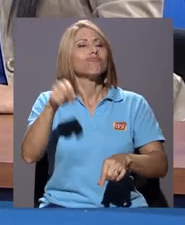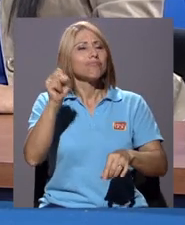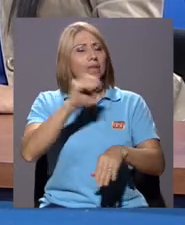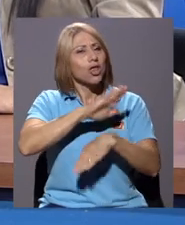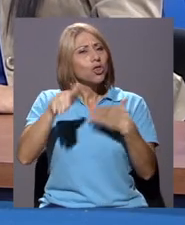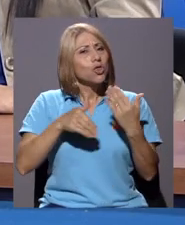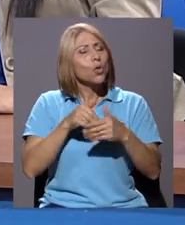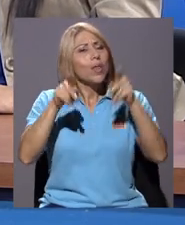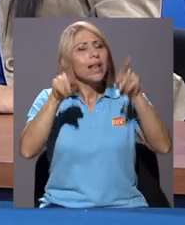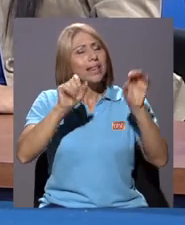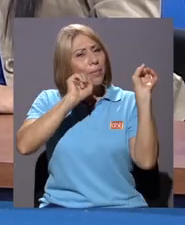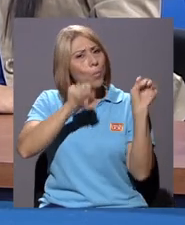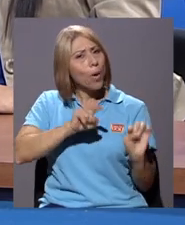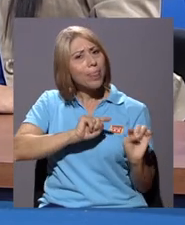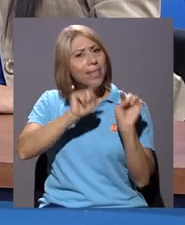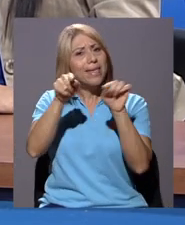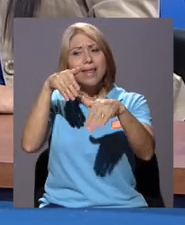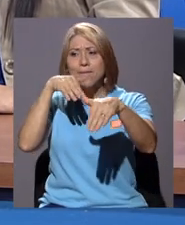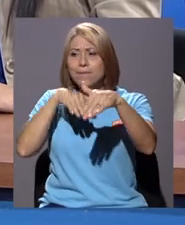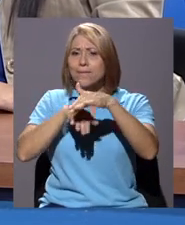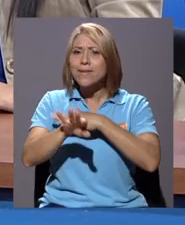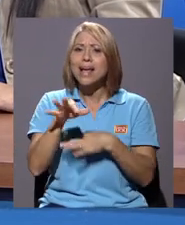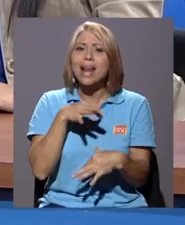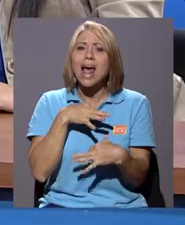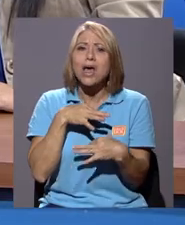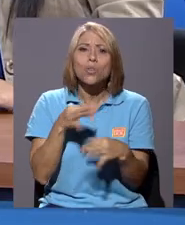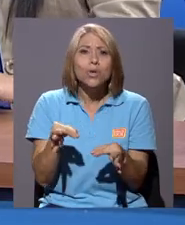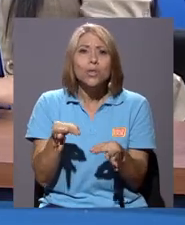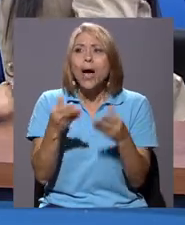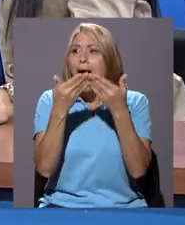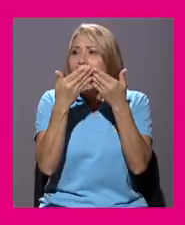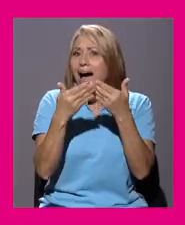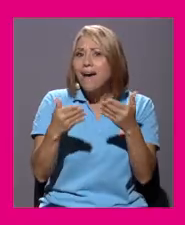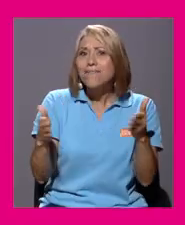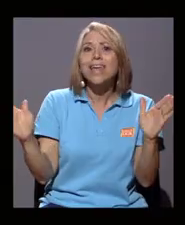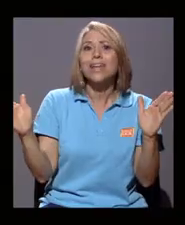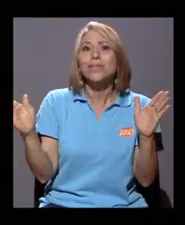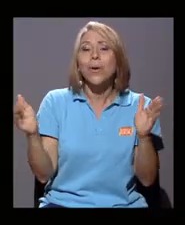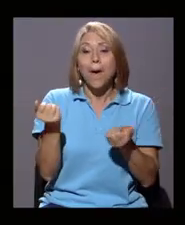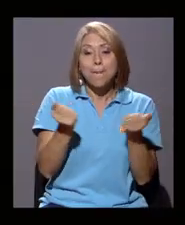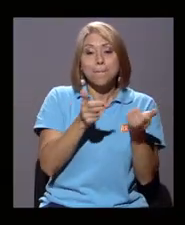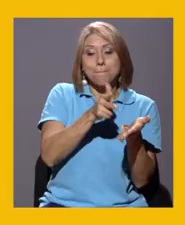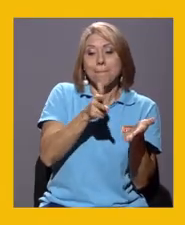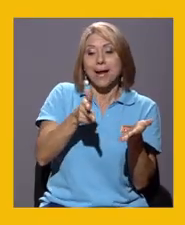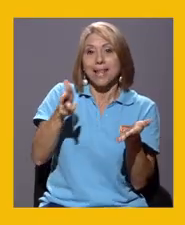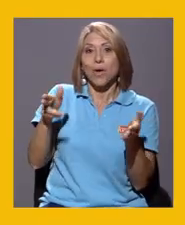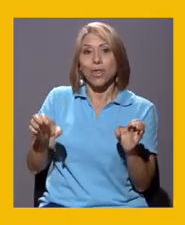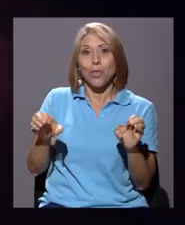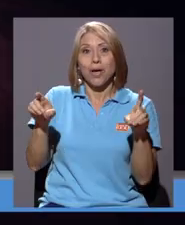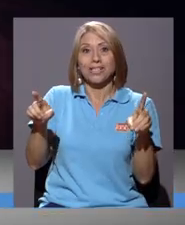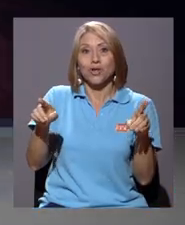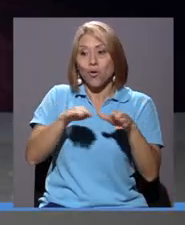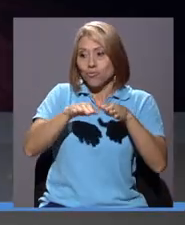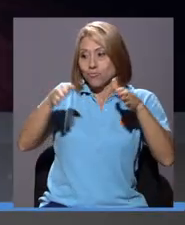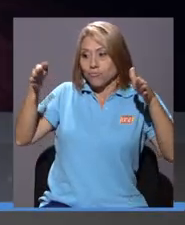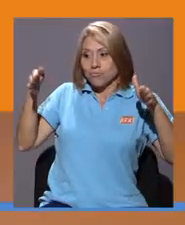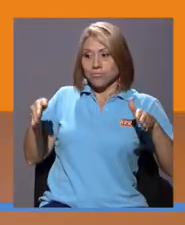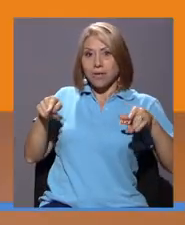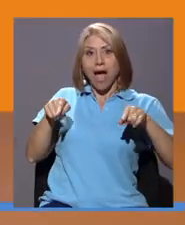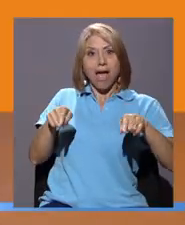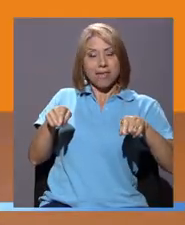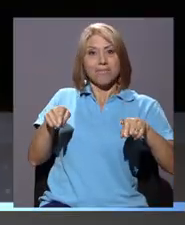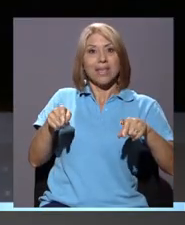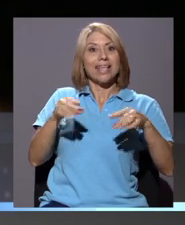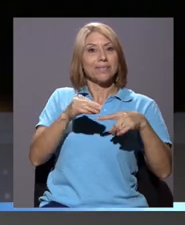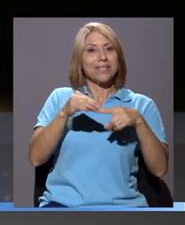asistir al festival. El es gratuito, abierto, es en una tarima en el Parque de Educación. Es una gran tarima especial para